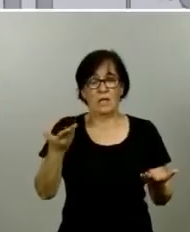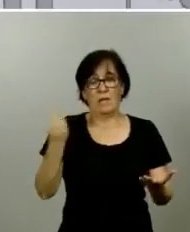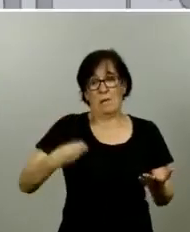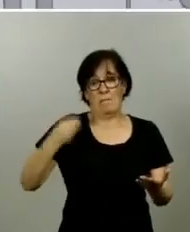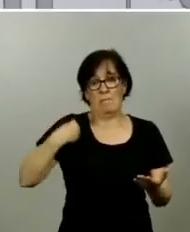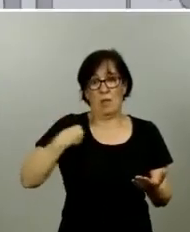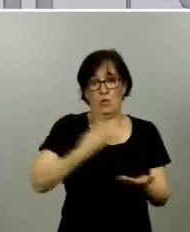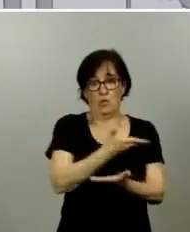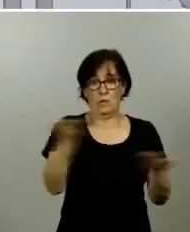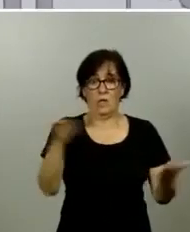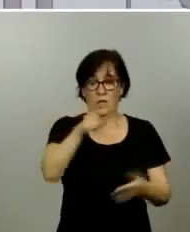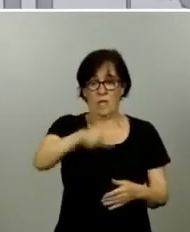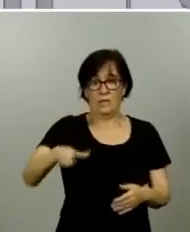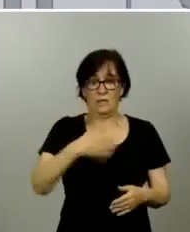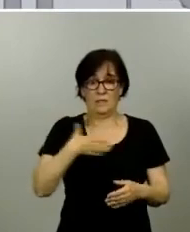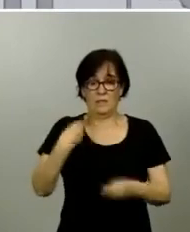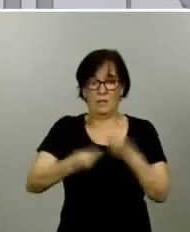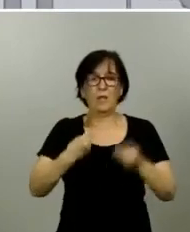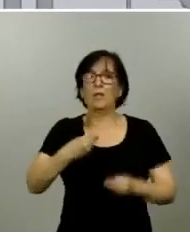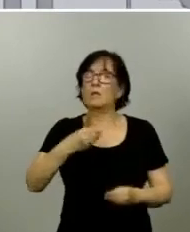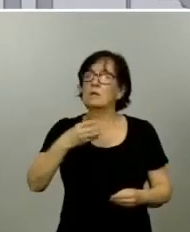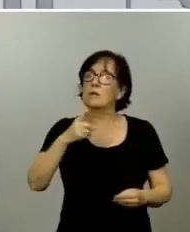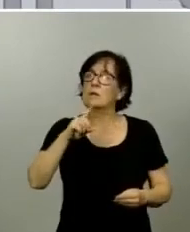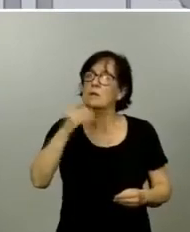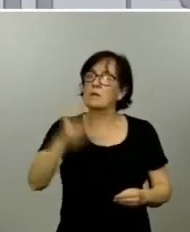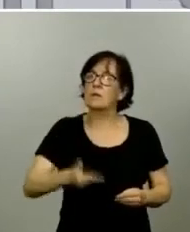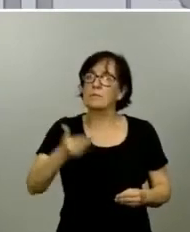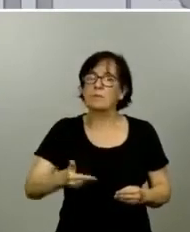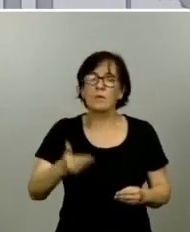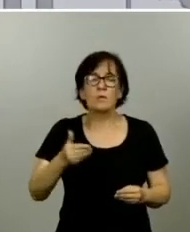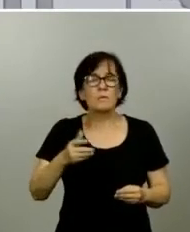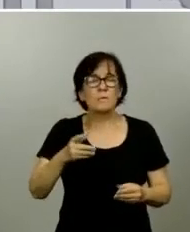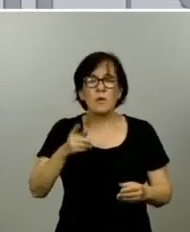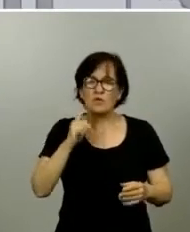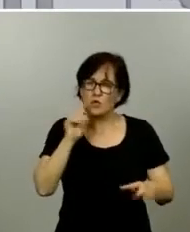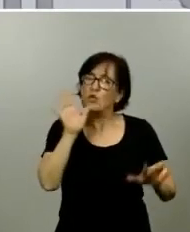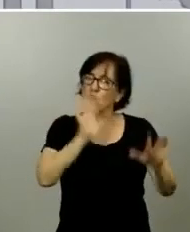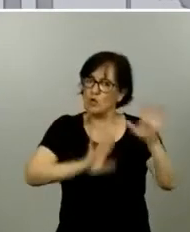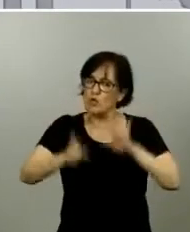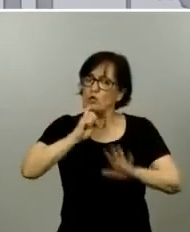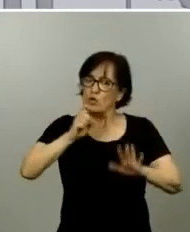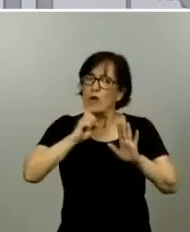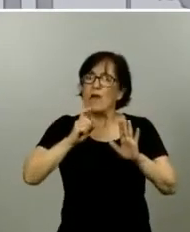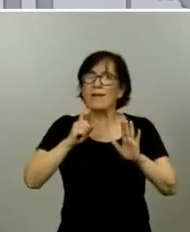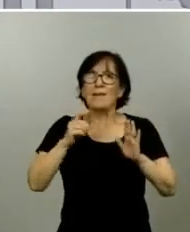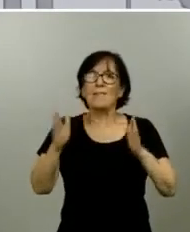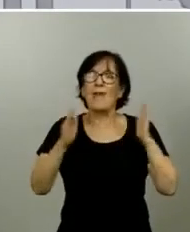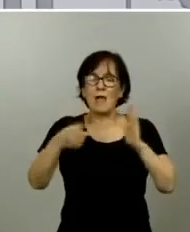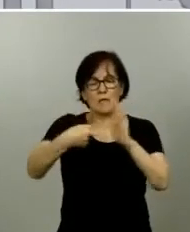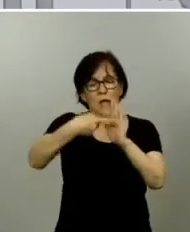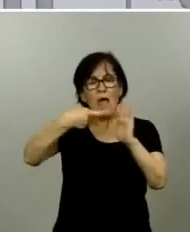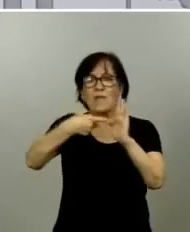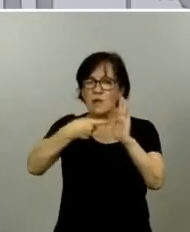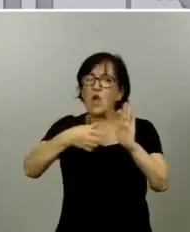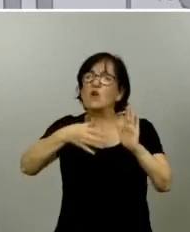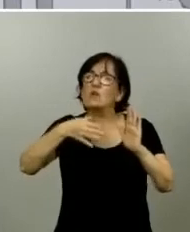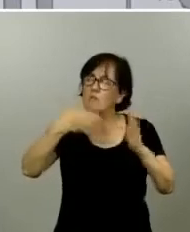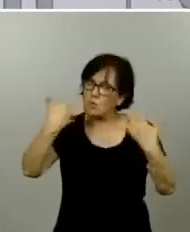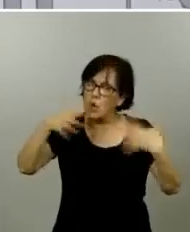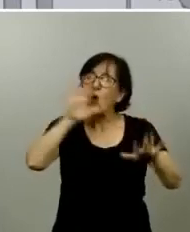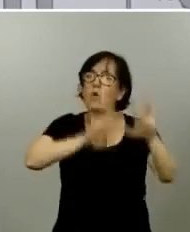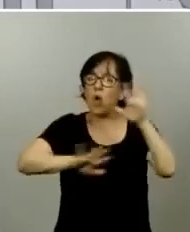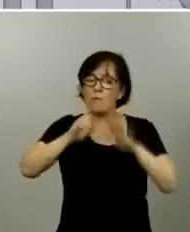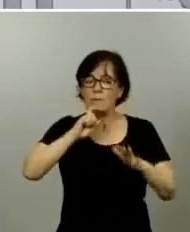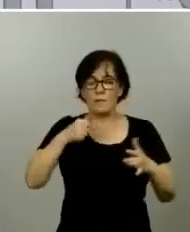quieran formular, aunque es muy importante en esta fase, que es muy compleja, la fase de desescalada sigue siendo una fase muy compleja, mantener una actitud de